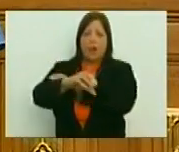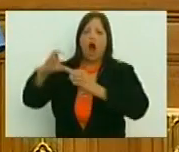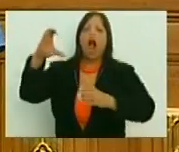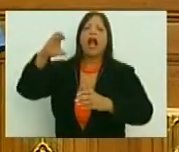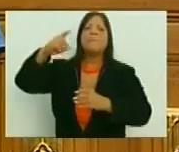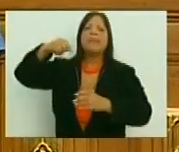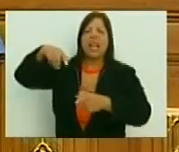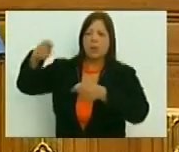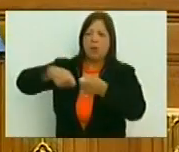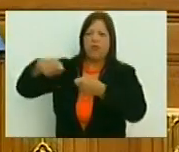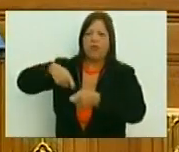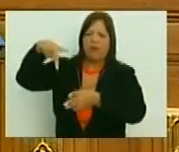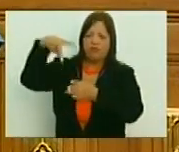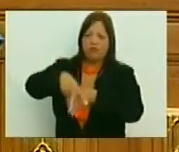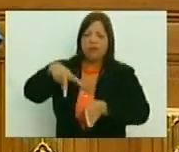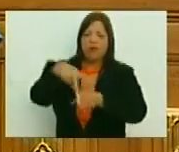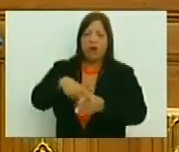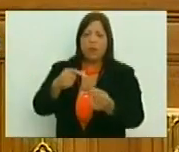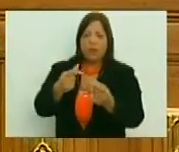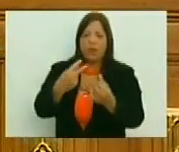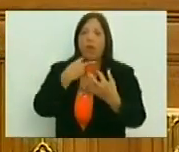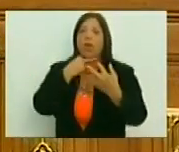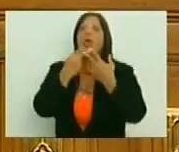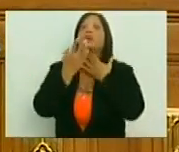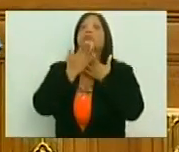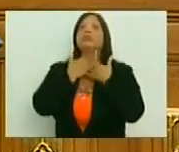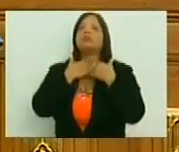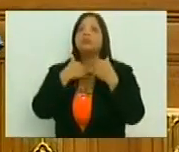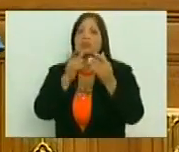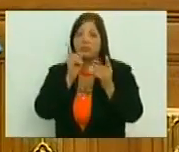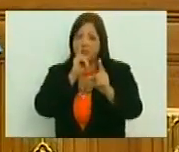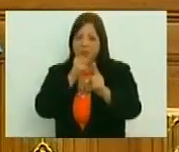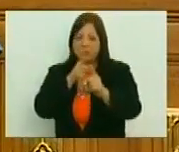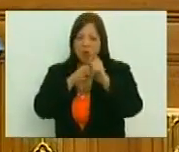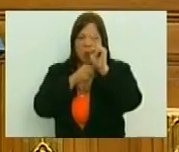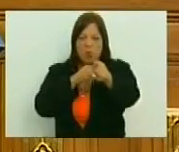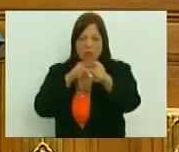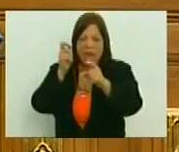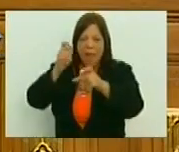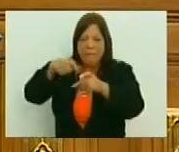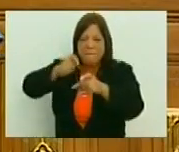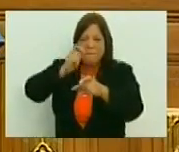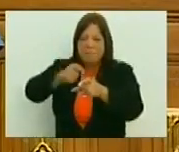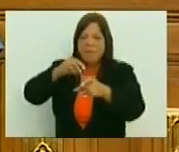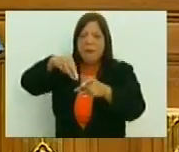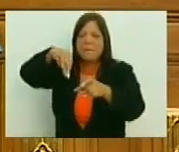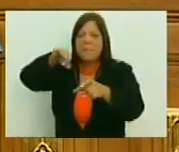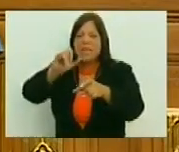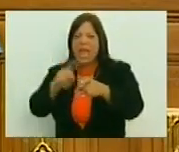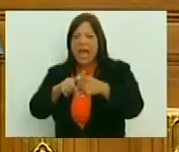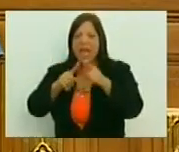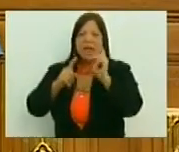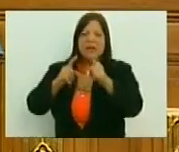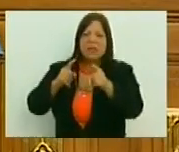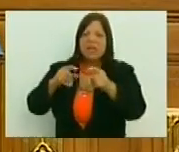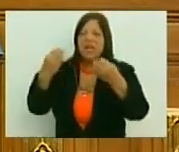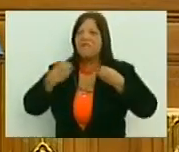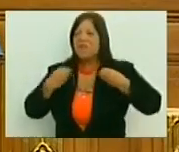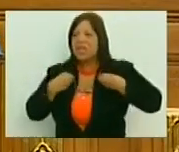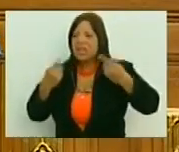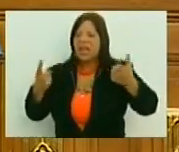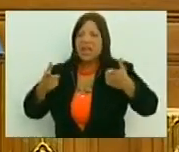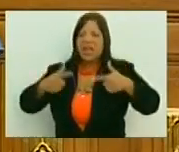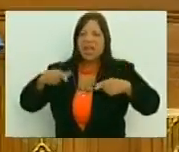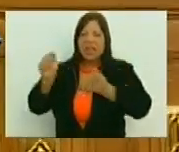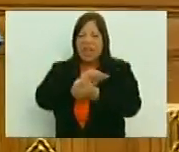el capitalismo que como tal, nos asignó un papel, usted es una mina, usted es una mina, y los habitantes de una mina